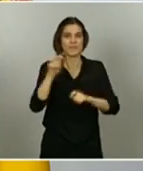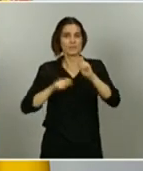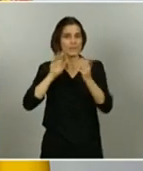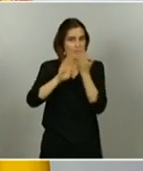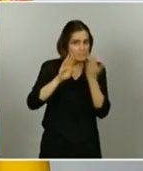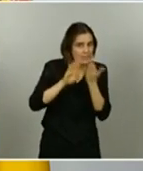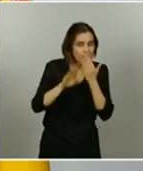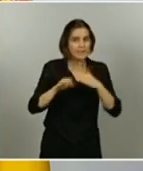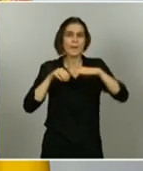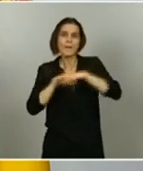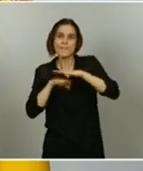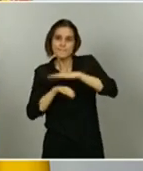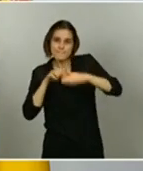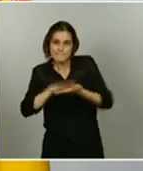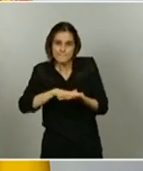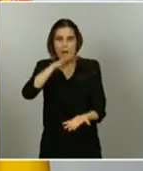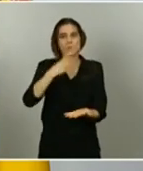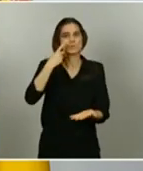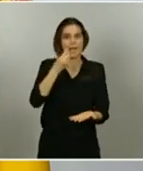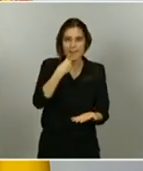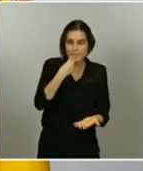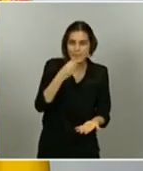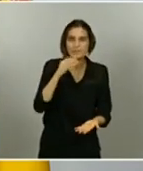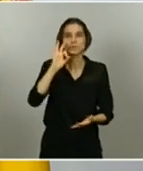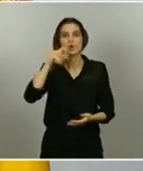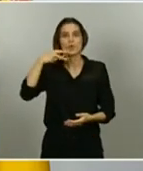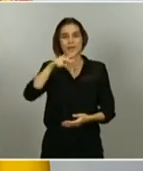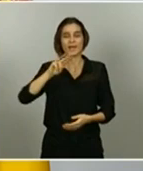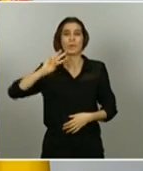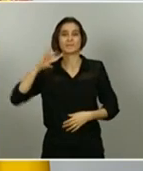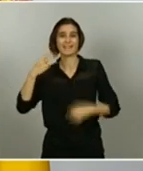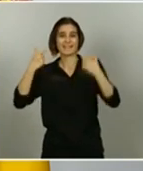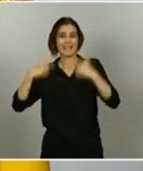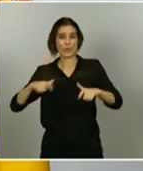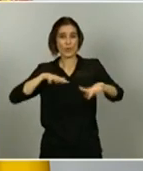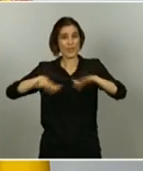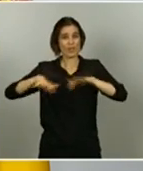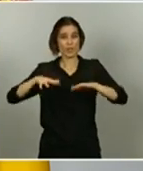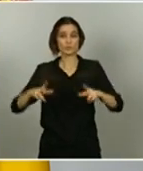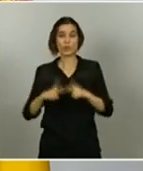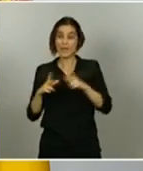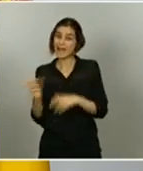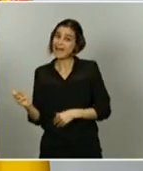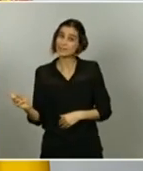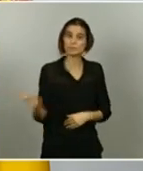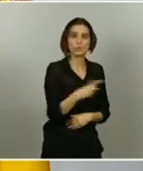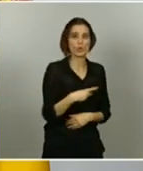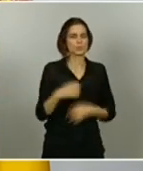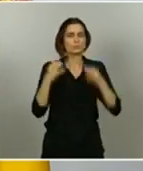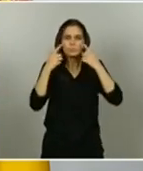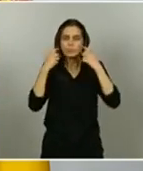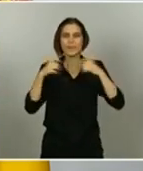ONGs y a todas las entidades del tercer sector de acción social que han representado una red de seguridad para muchísimos